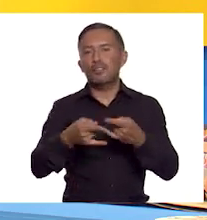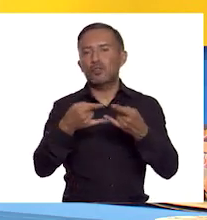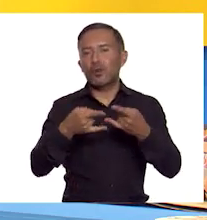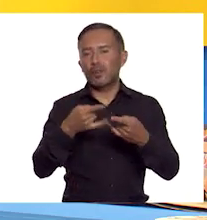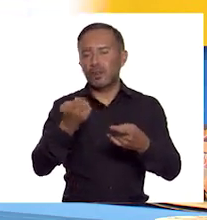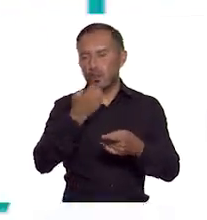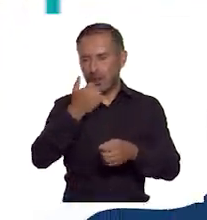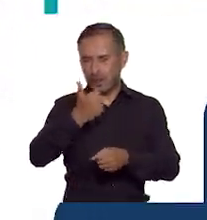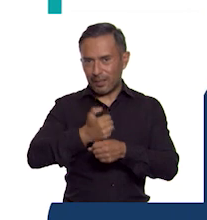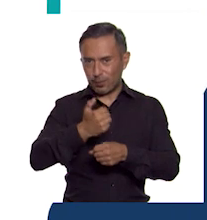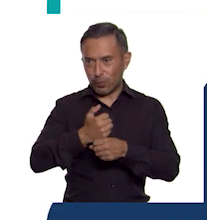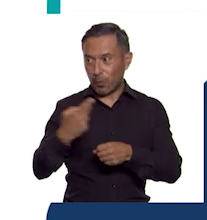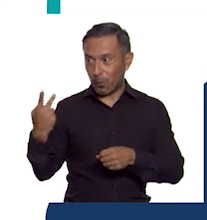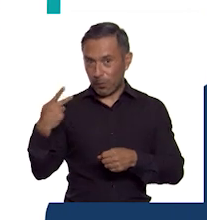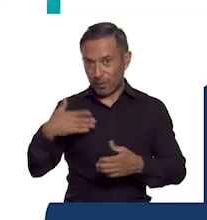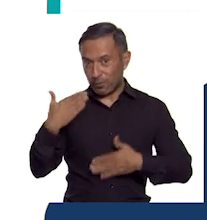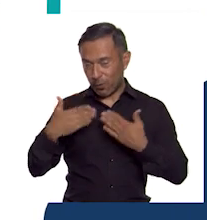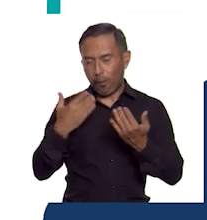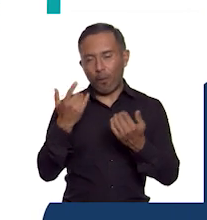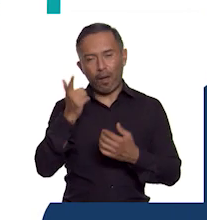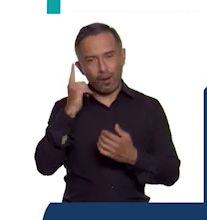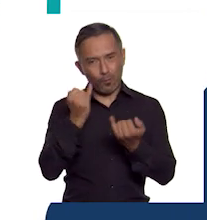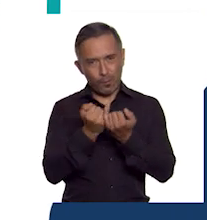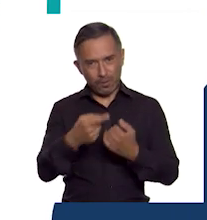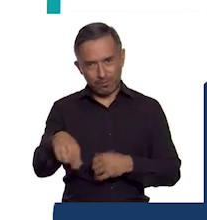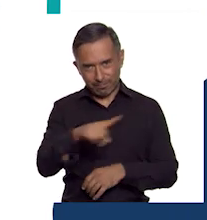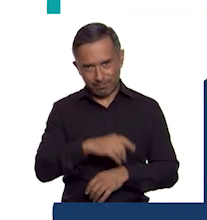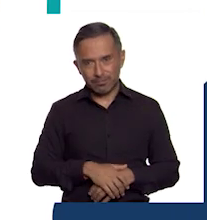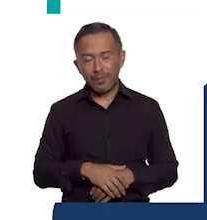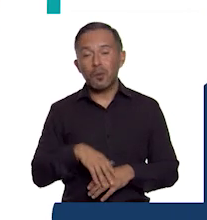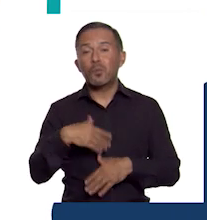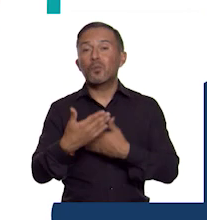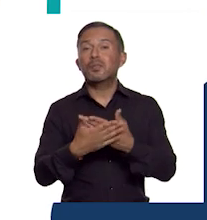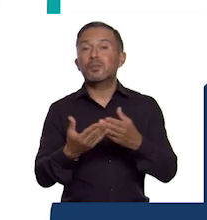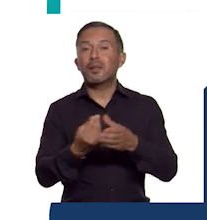tanto como nosotras. A continuación, Geografía.